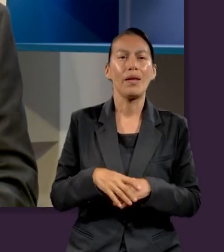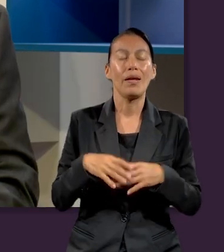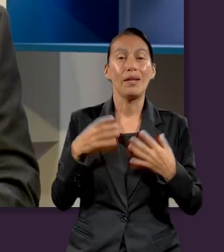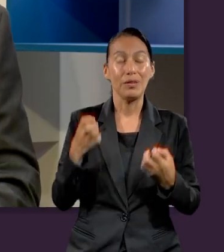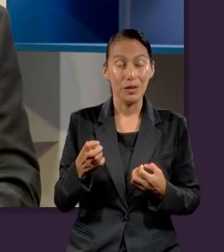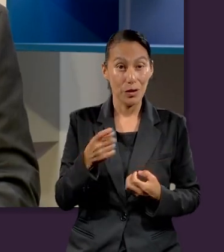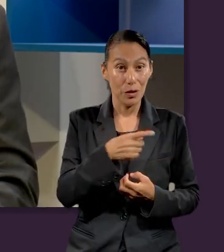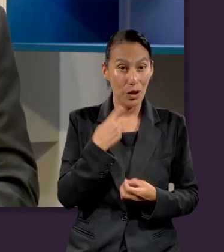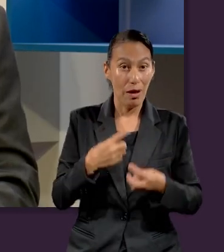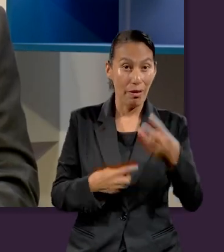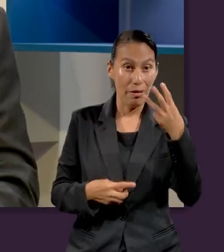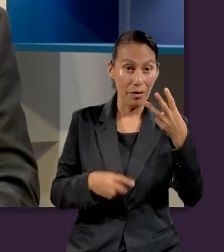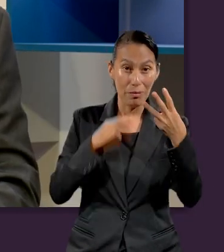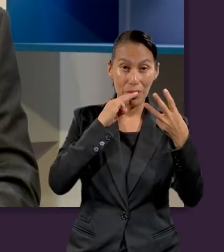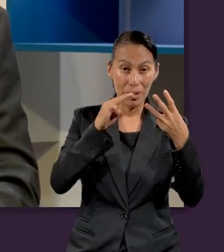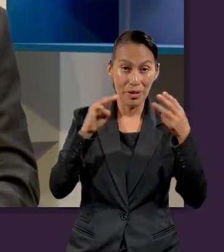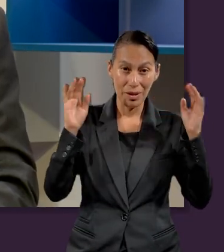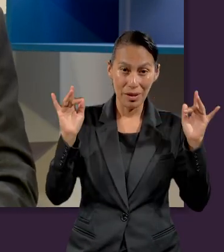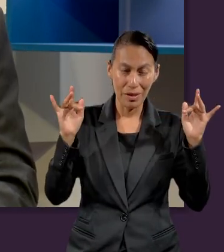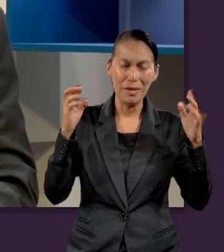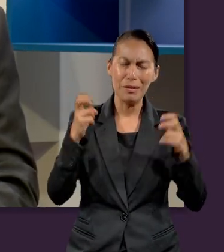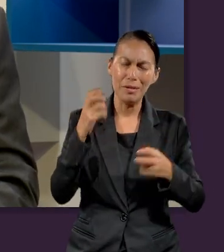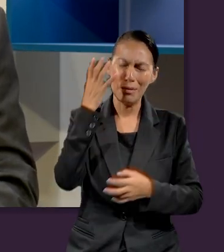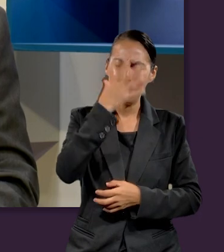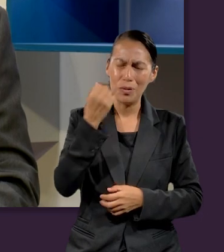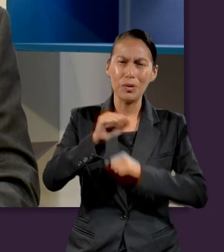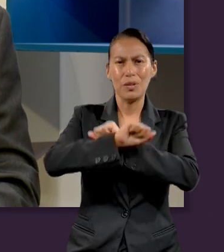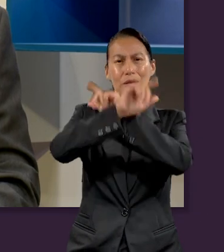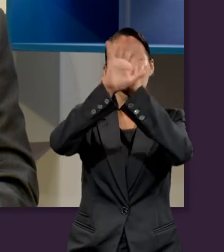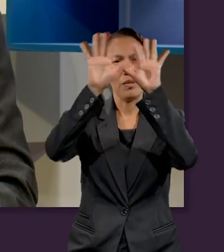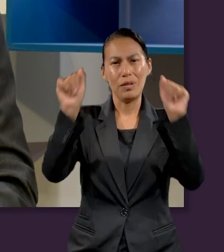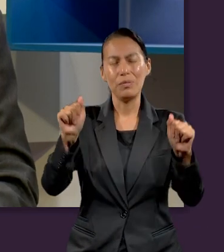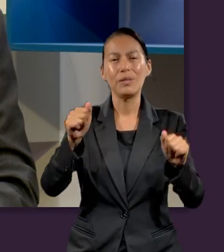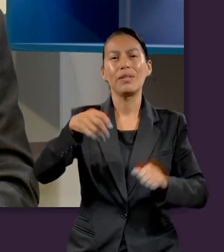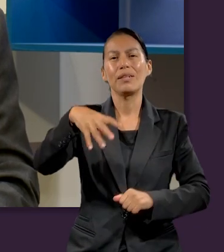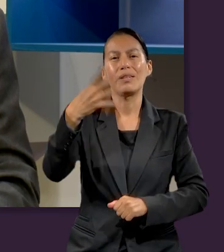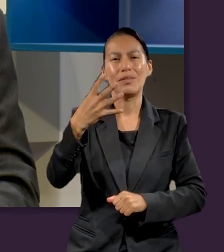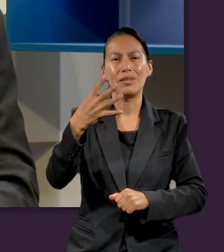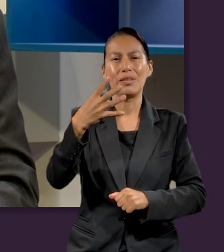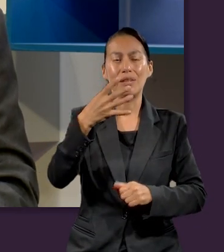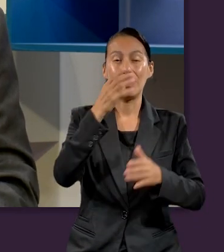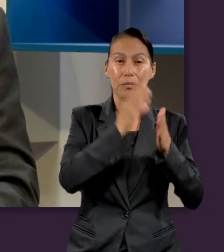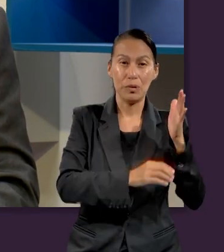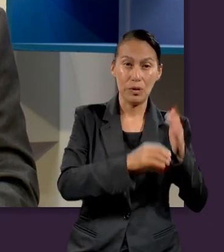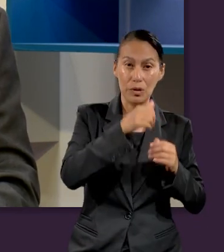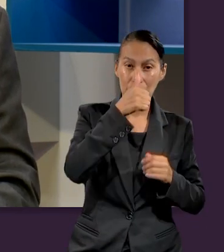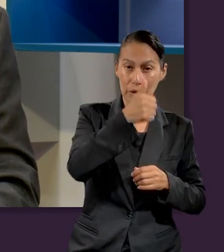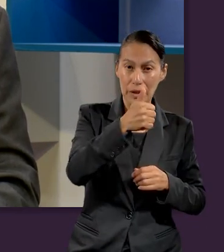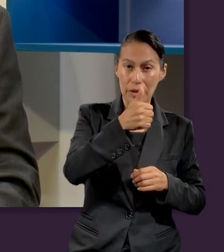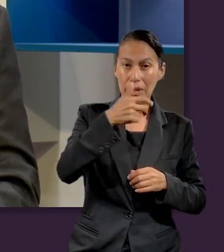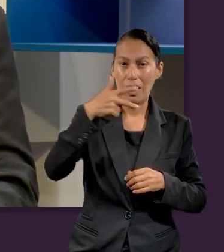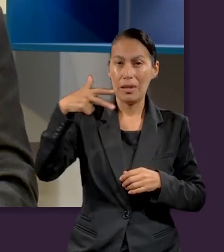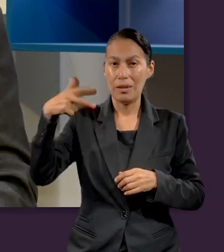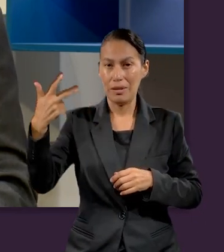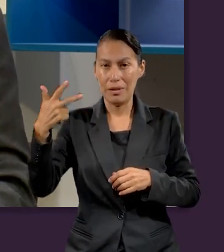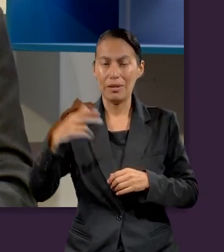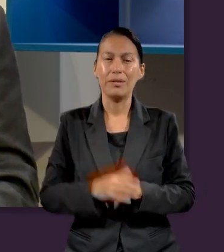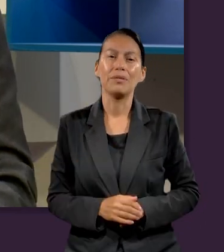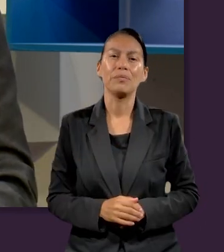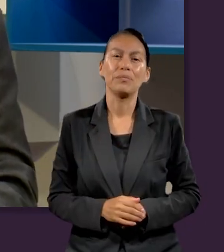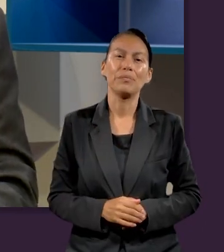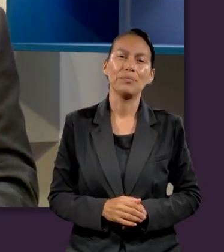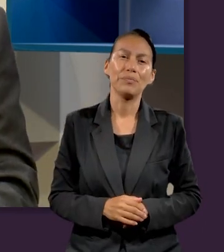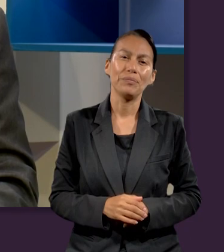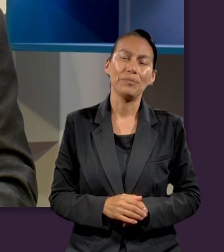estudiando este triple mensaje angelical de Apocalipsis 14, 6, hasta el